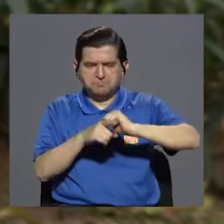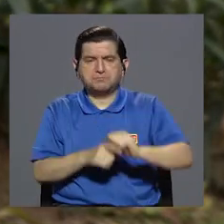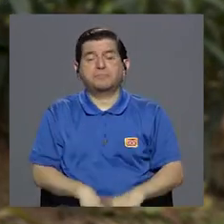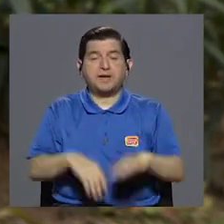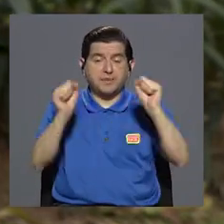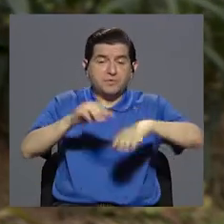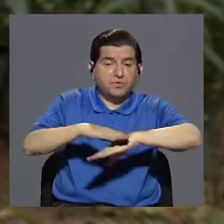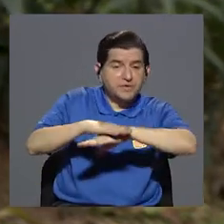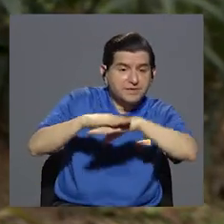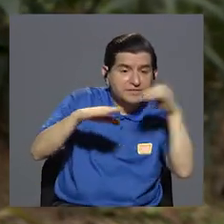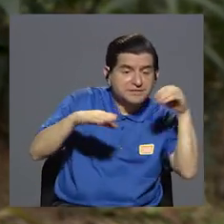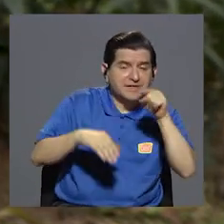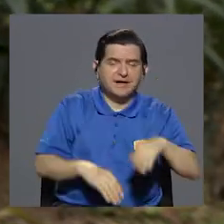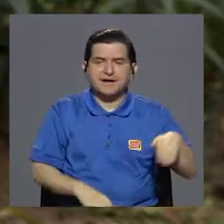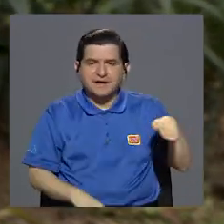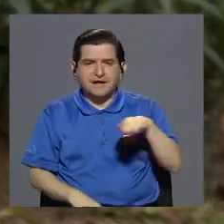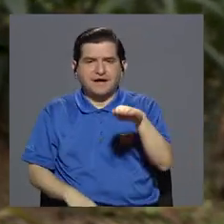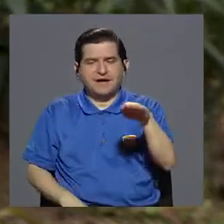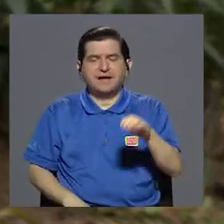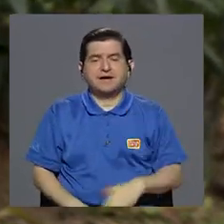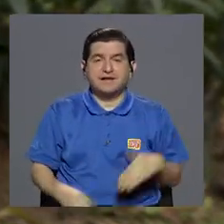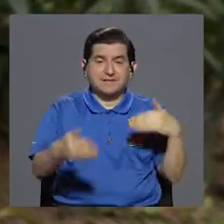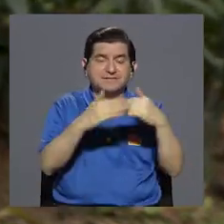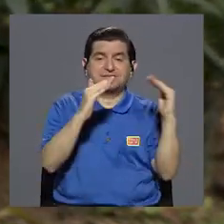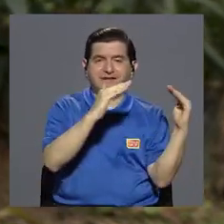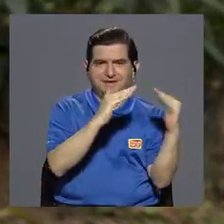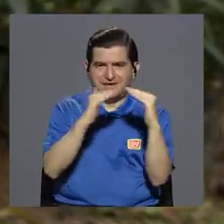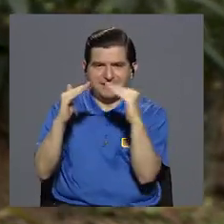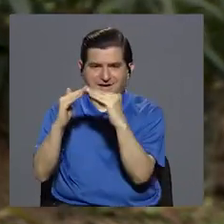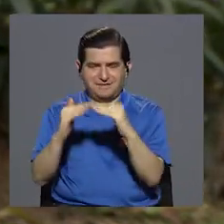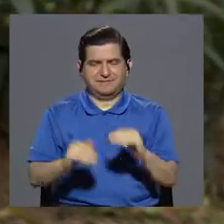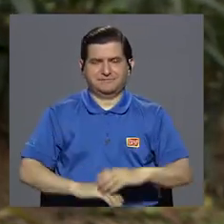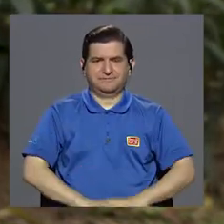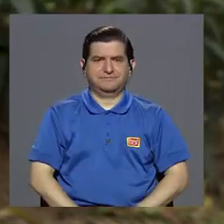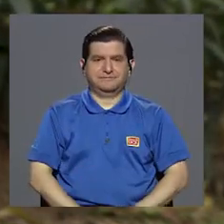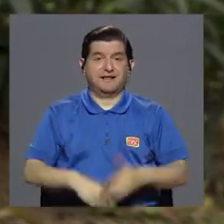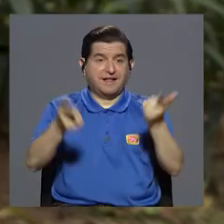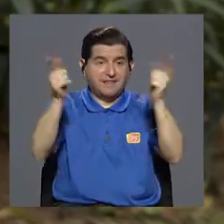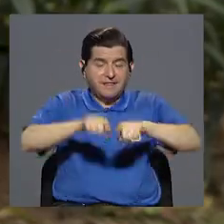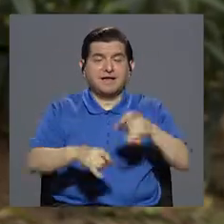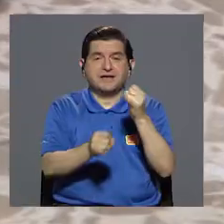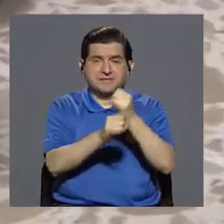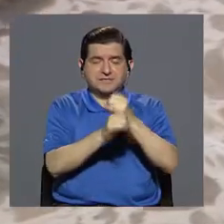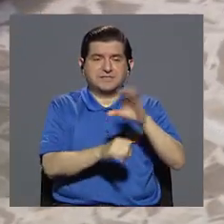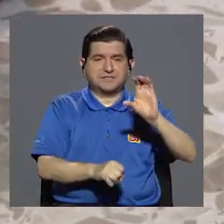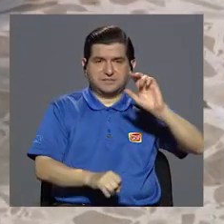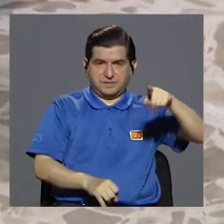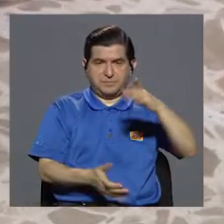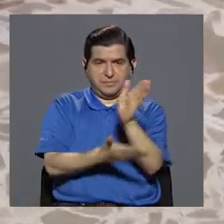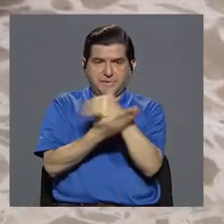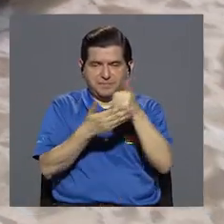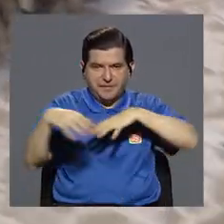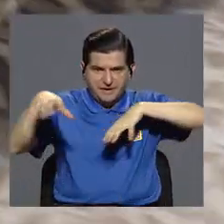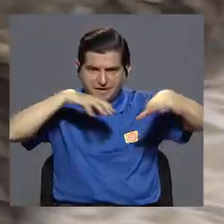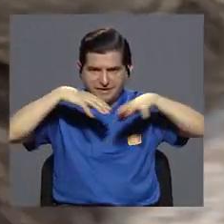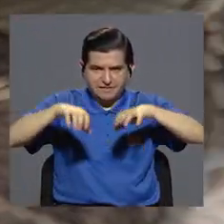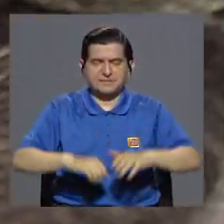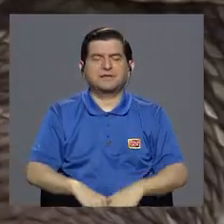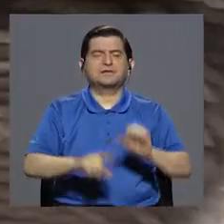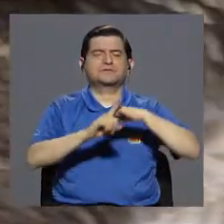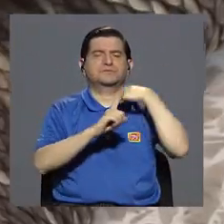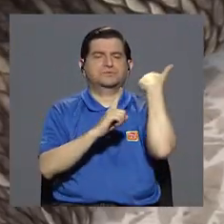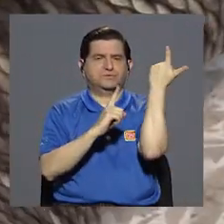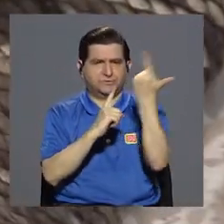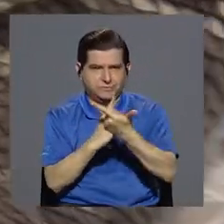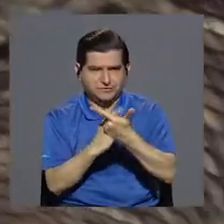retirar las serpientes cuando se encuentren cerca de una casa o en una casa. De hecho, el Instituto Clodomiro Picado, como parte de sus actividades de acción